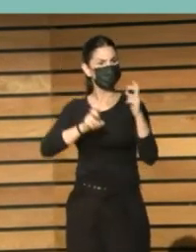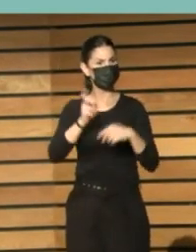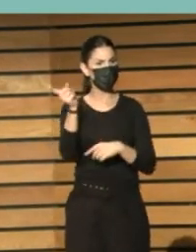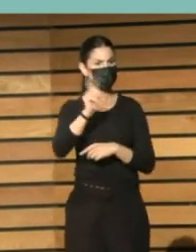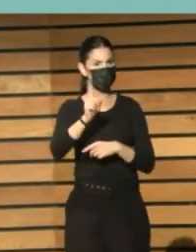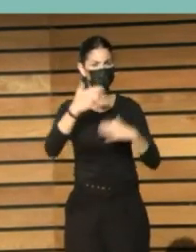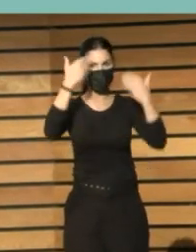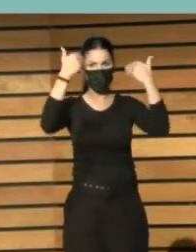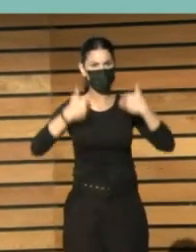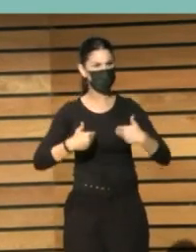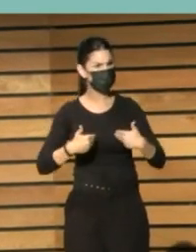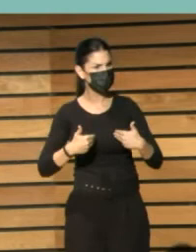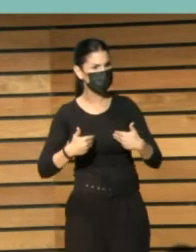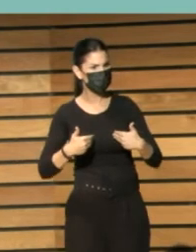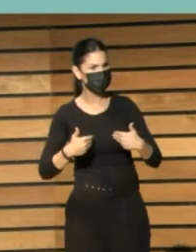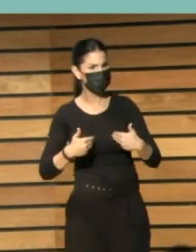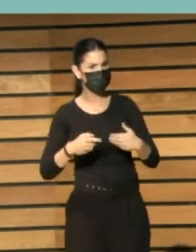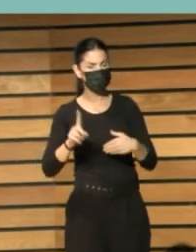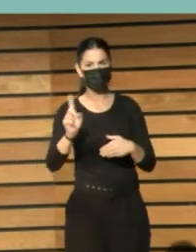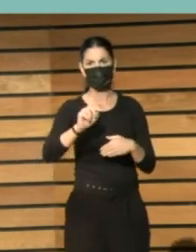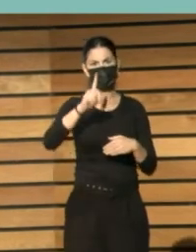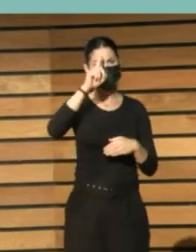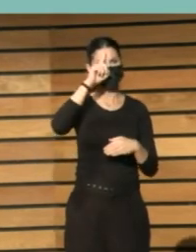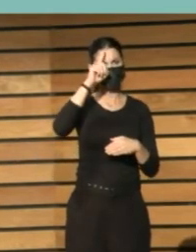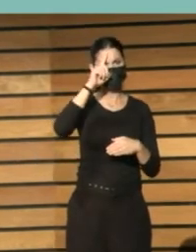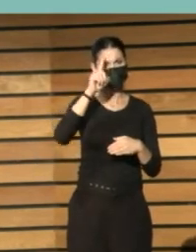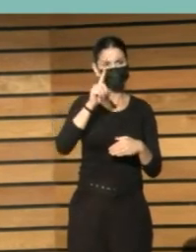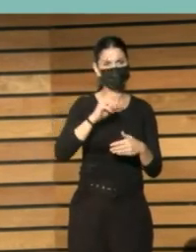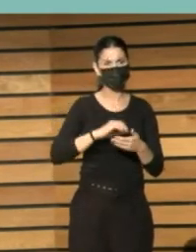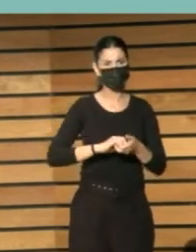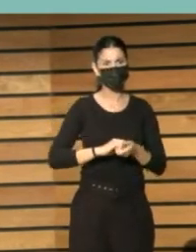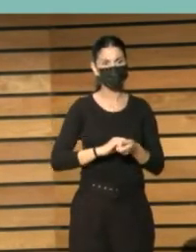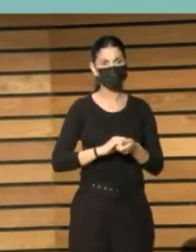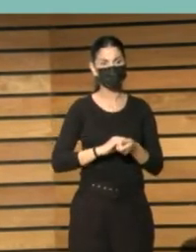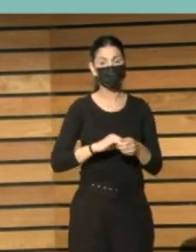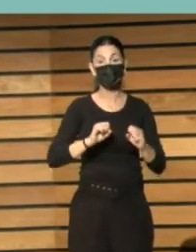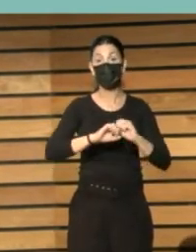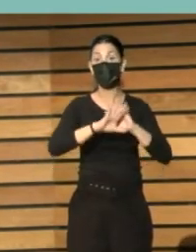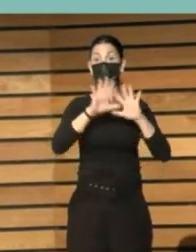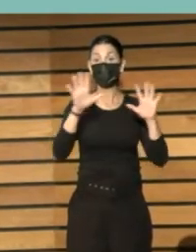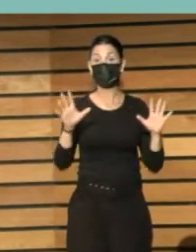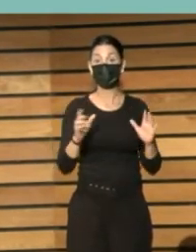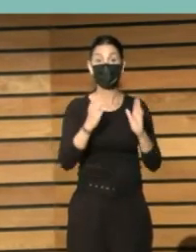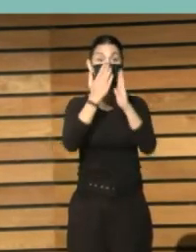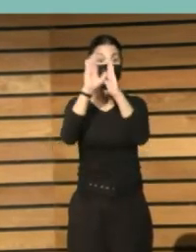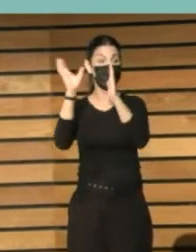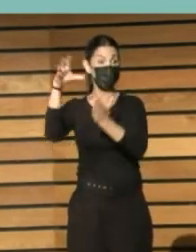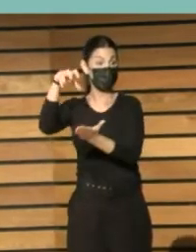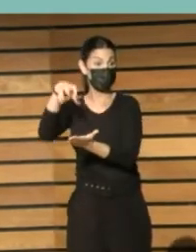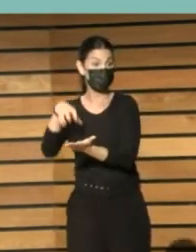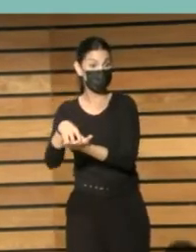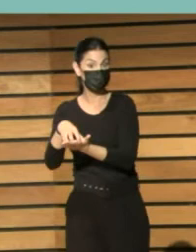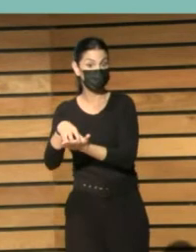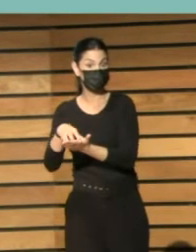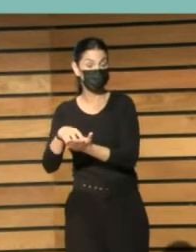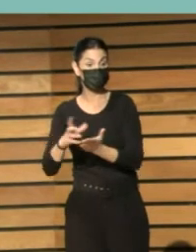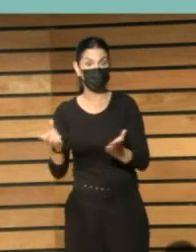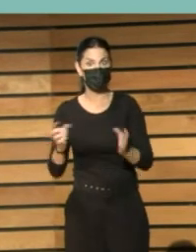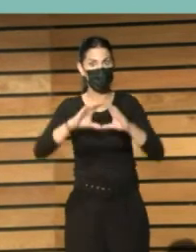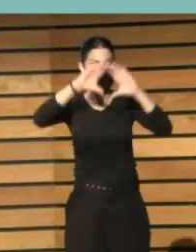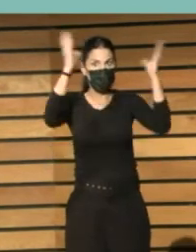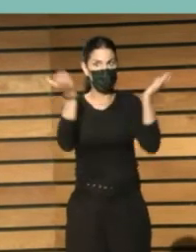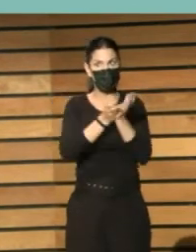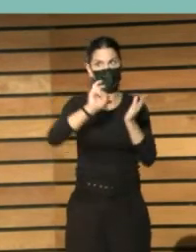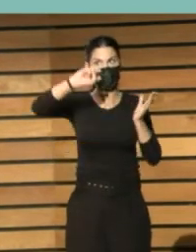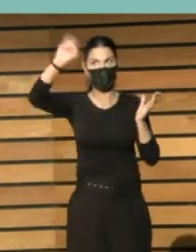Yo no sé quiénes son, genius, valentina, bit, porque este no estuve, pero está claro que no eran bibliotecarios de, estos billones de otra galaxia.